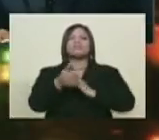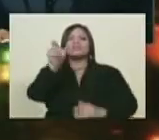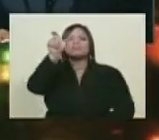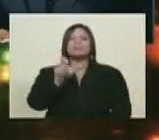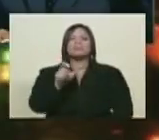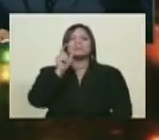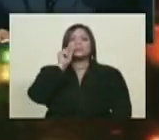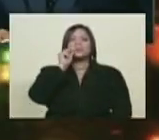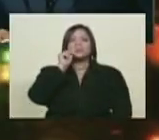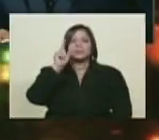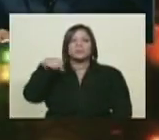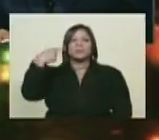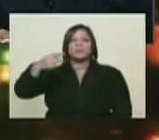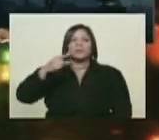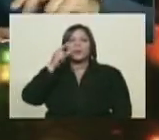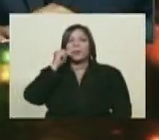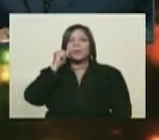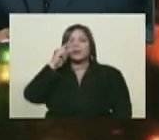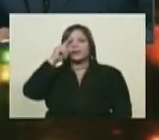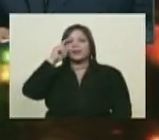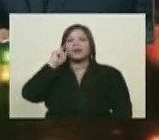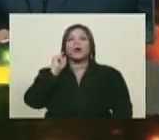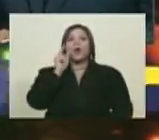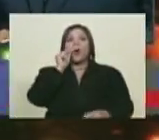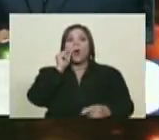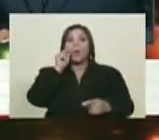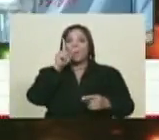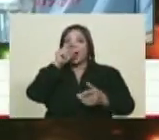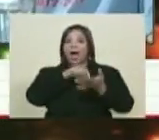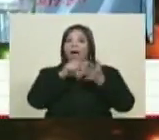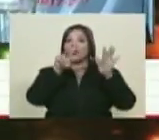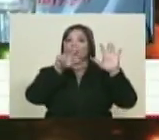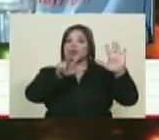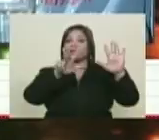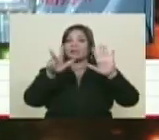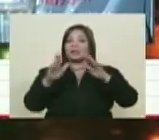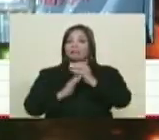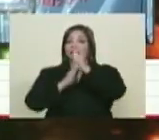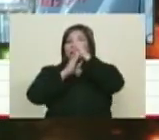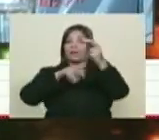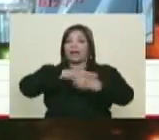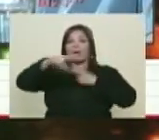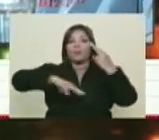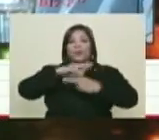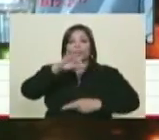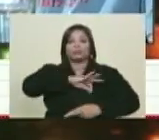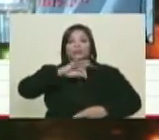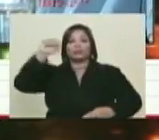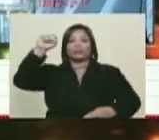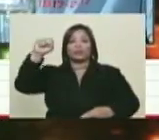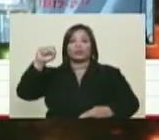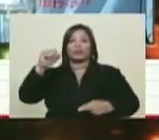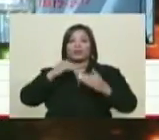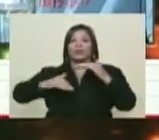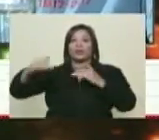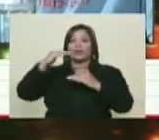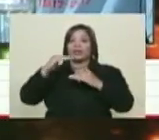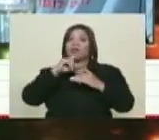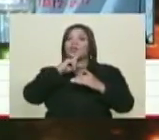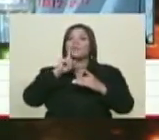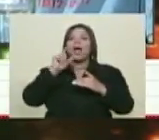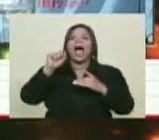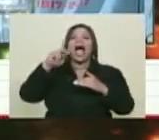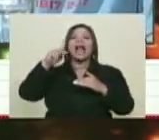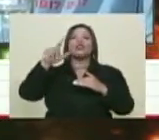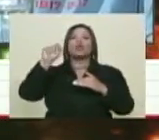Después vamos a los canguros de Australia. Tomás Sancara en el año 83 lideró una revolución socialista en el Alto Volta, como se llamaba